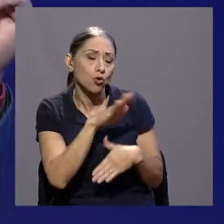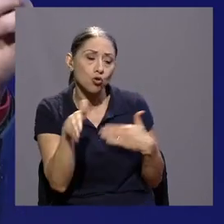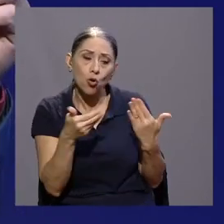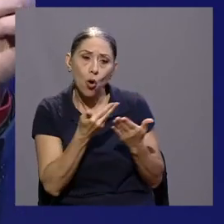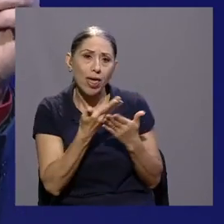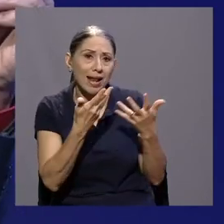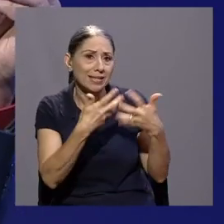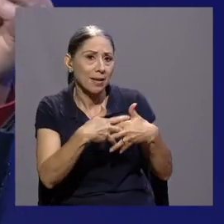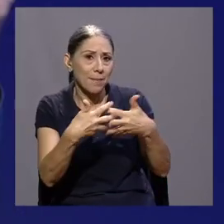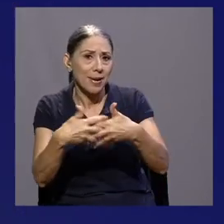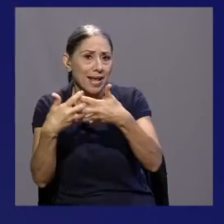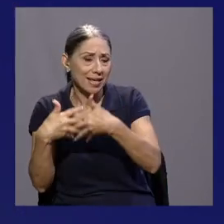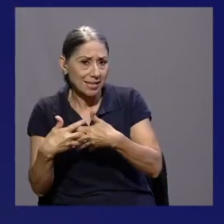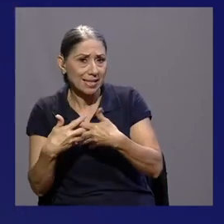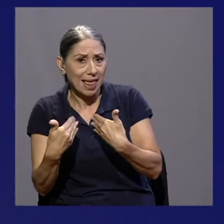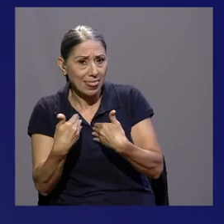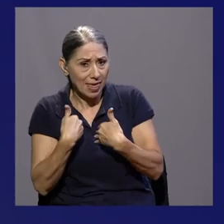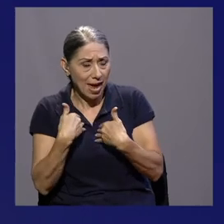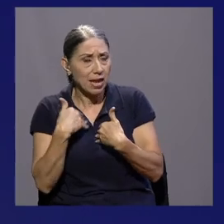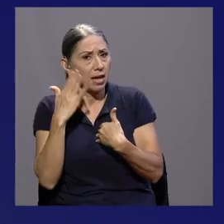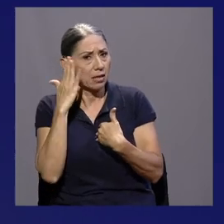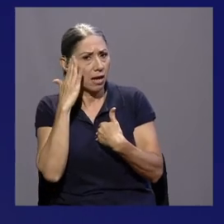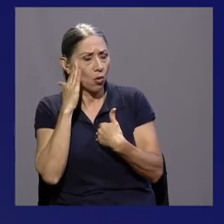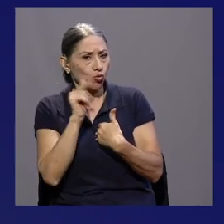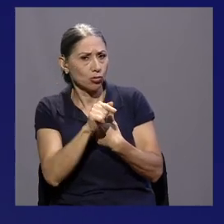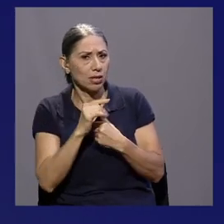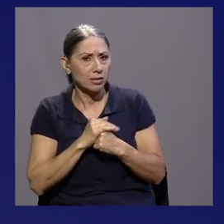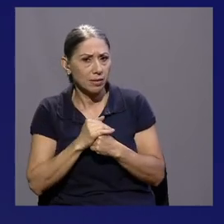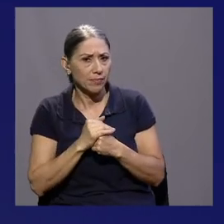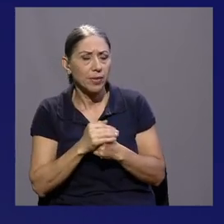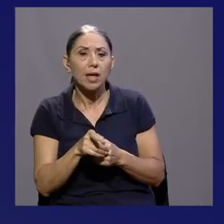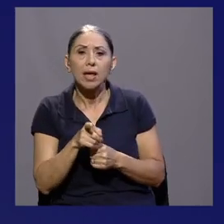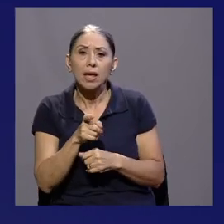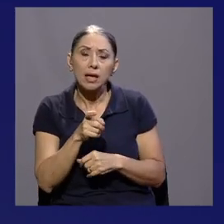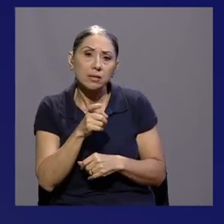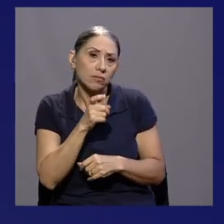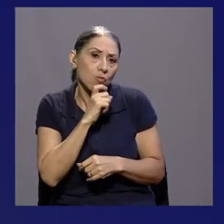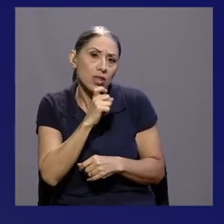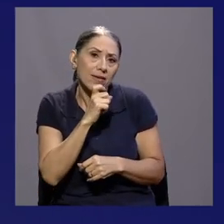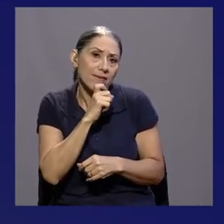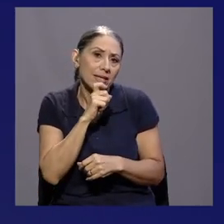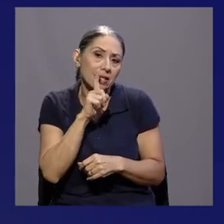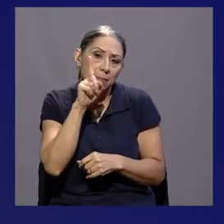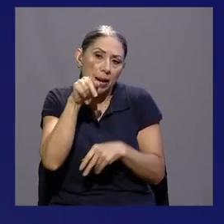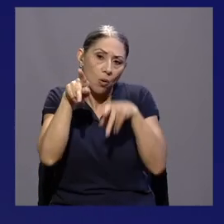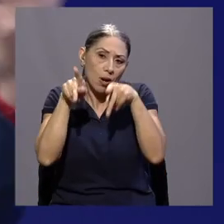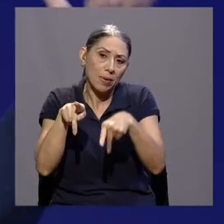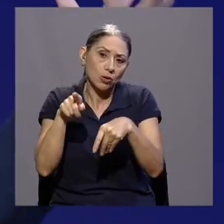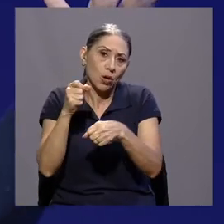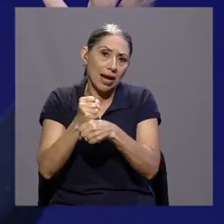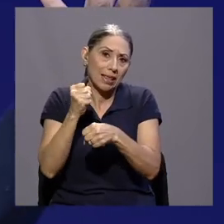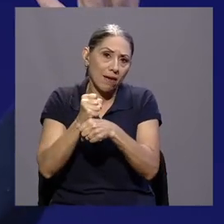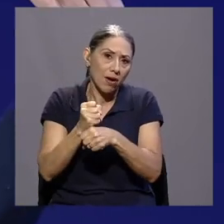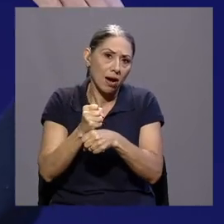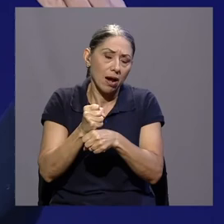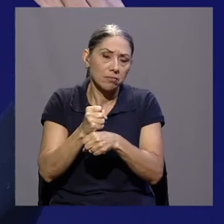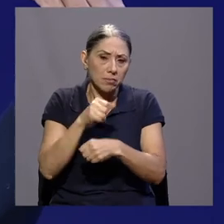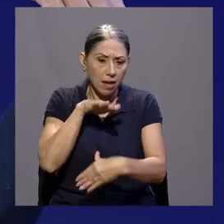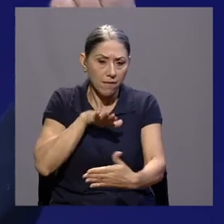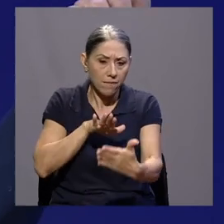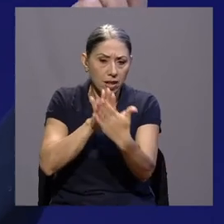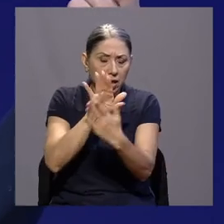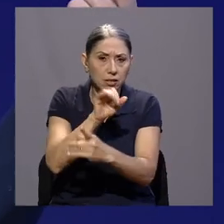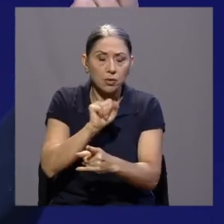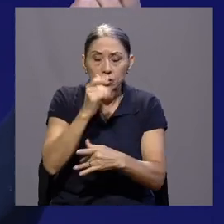empresas existe esa conciencia y es muy difícil para una persona trabajadora estar enfrentando esta situación y tal vez no tener